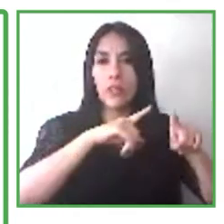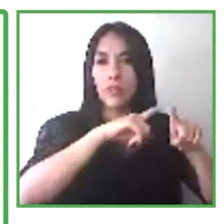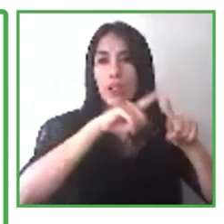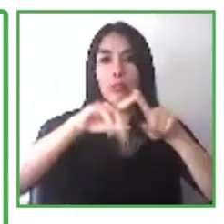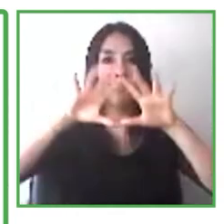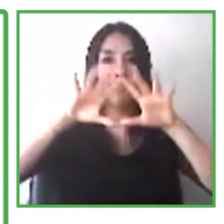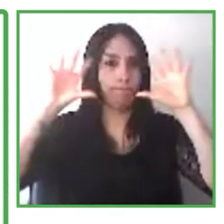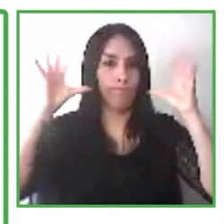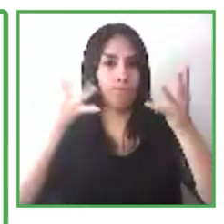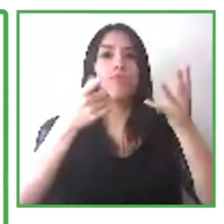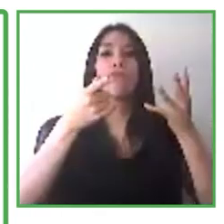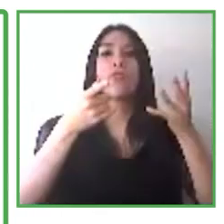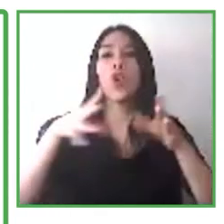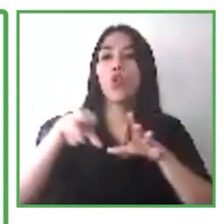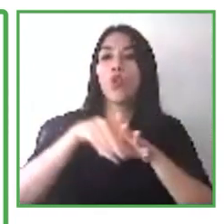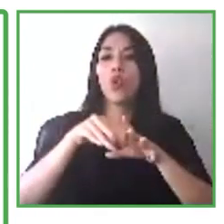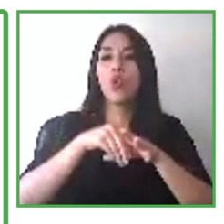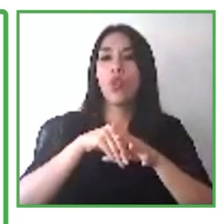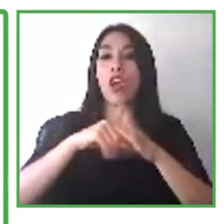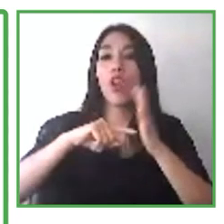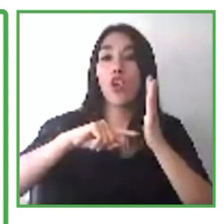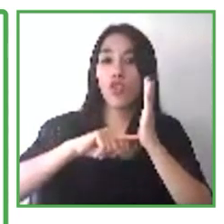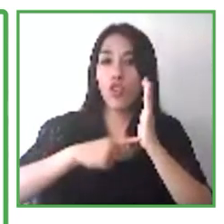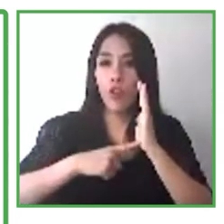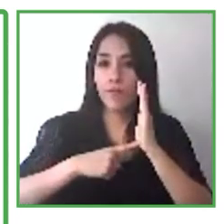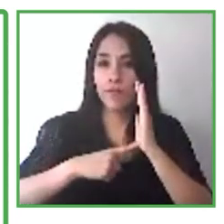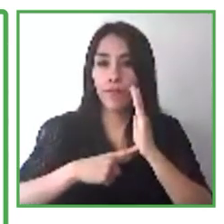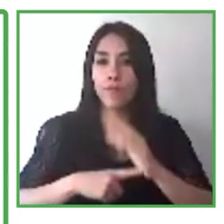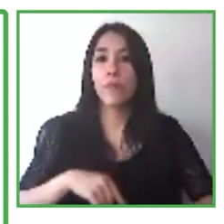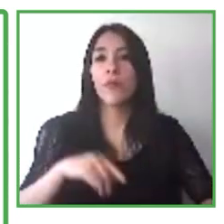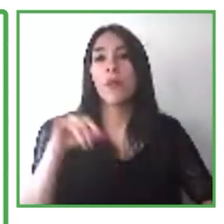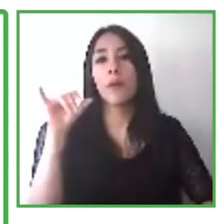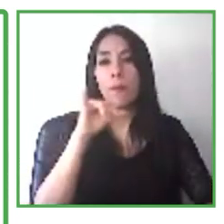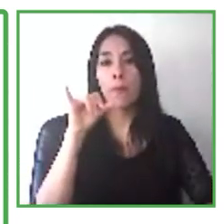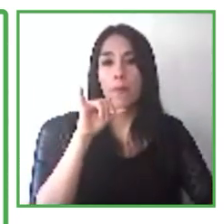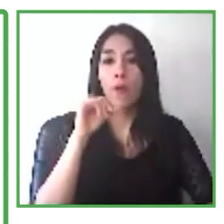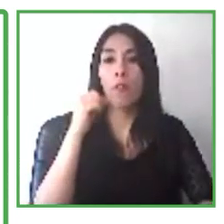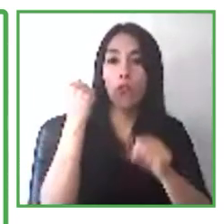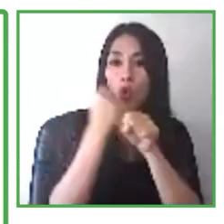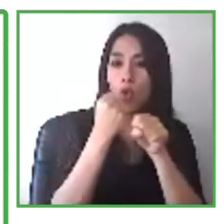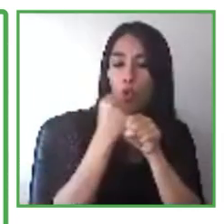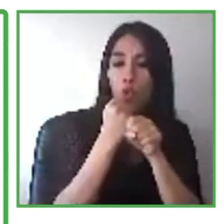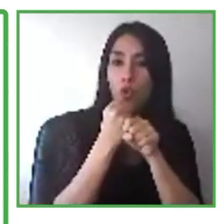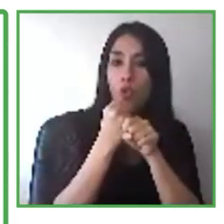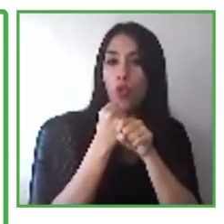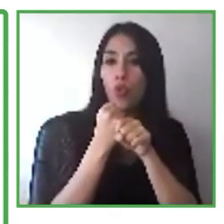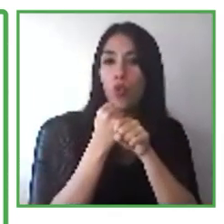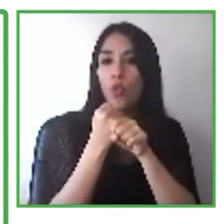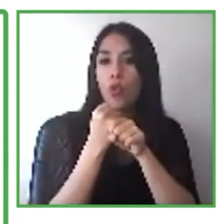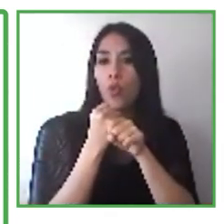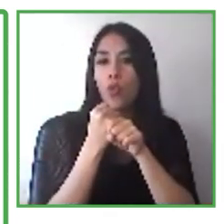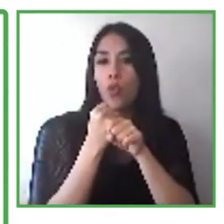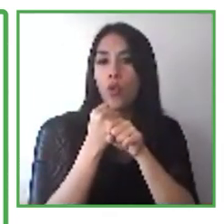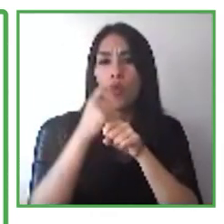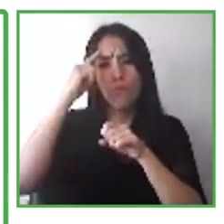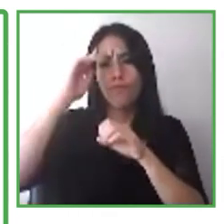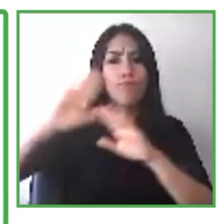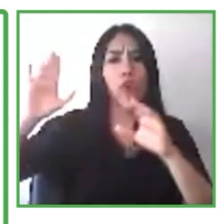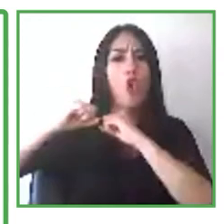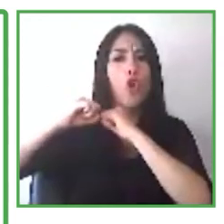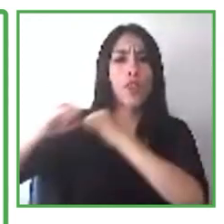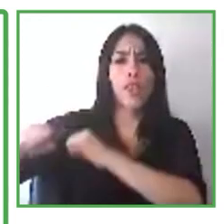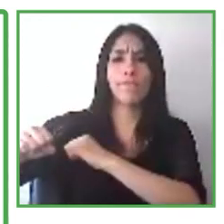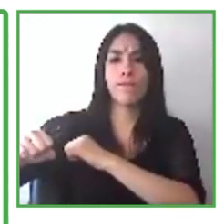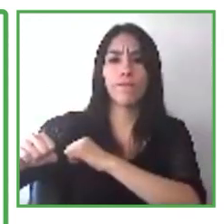Y también trabajar en contra del estigma y los sesgos que eviten la inclusión y que